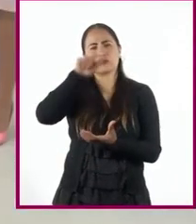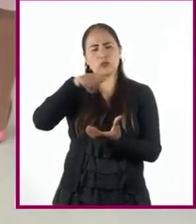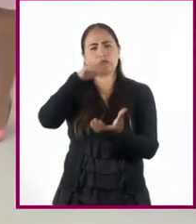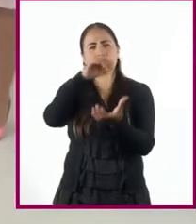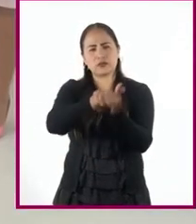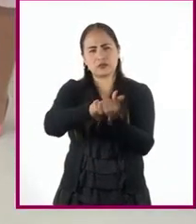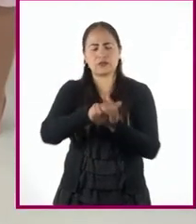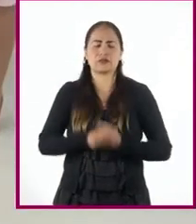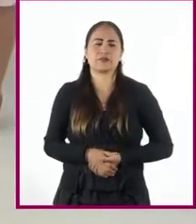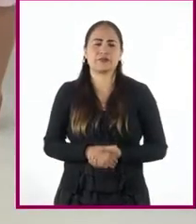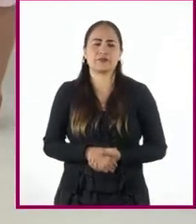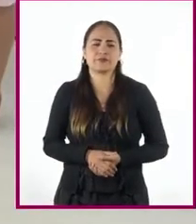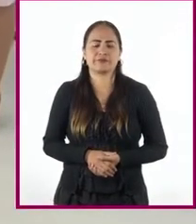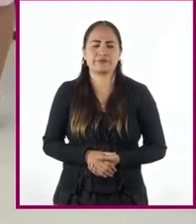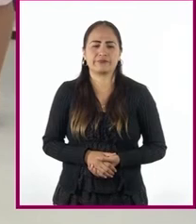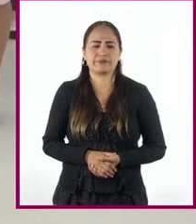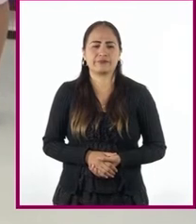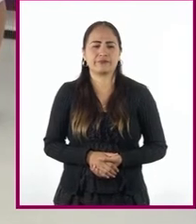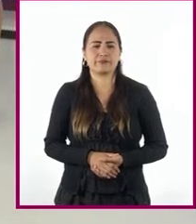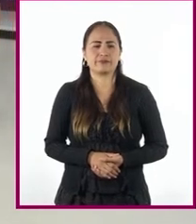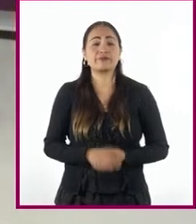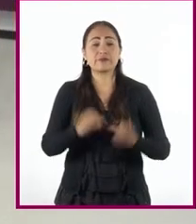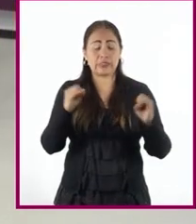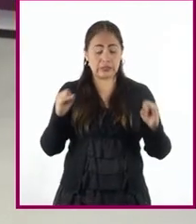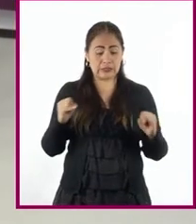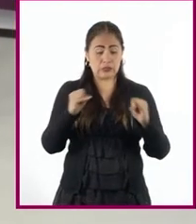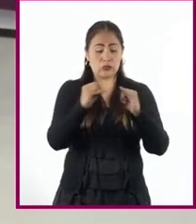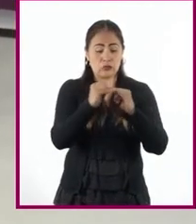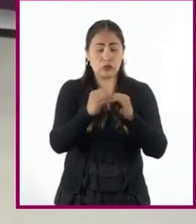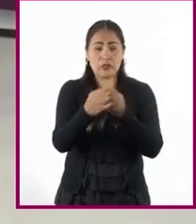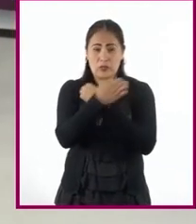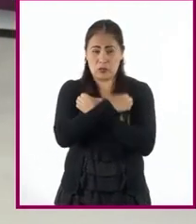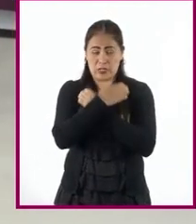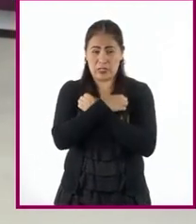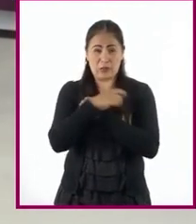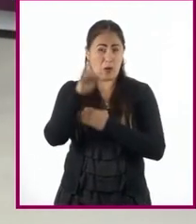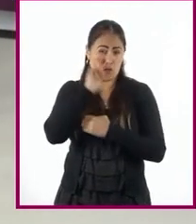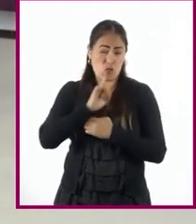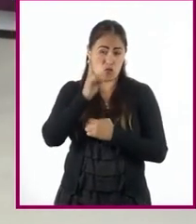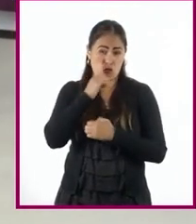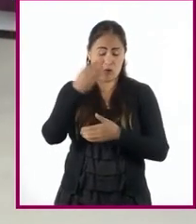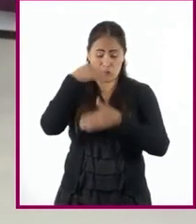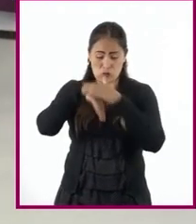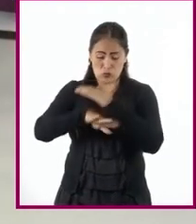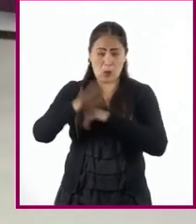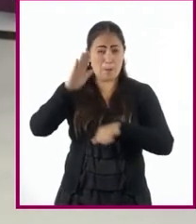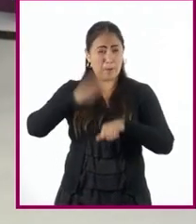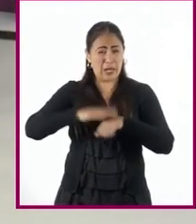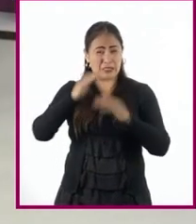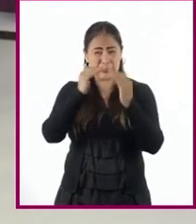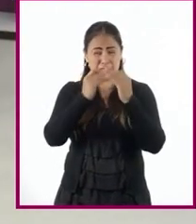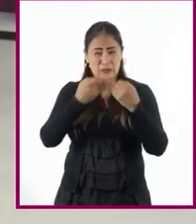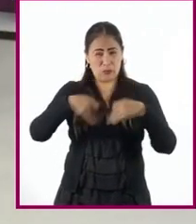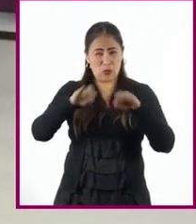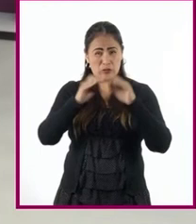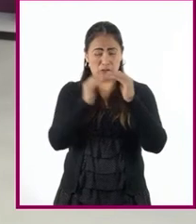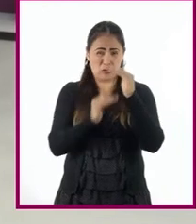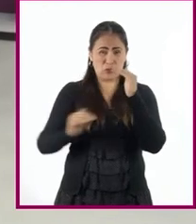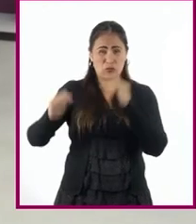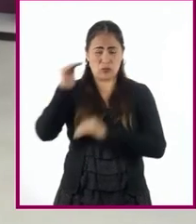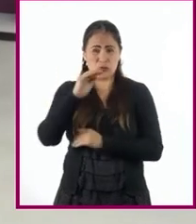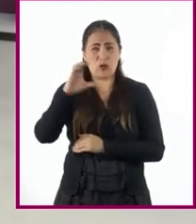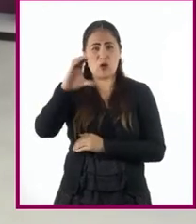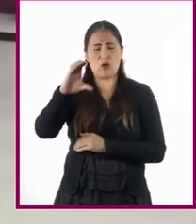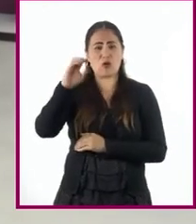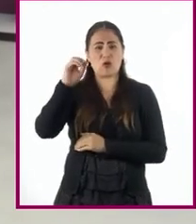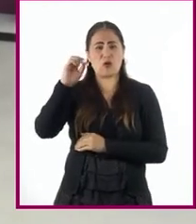Sin lugar a duda, una de las instituciones educativas para mujeres más importantes del virreinato fue el Colegio de las